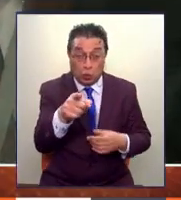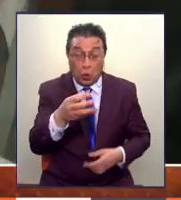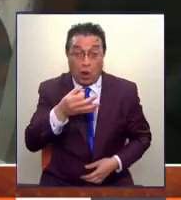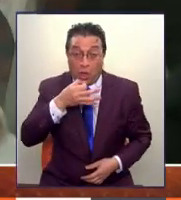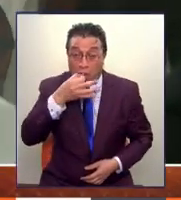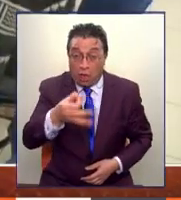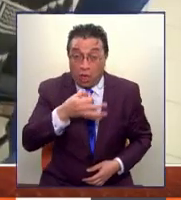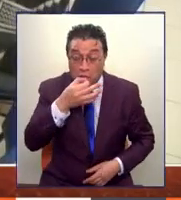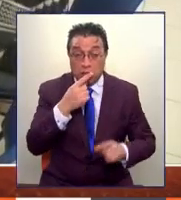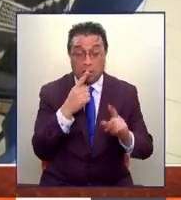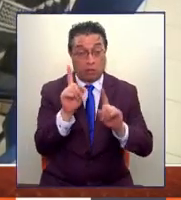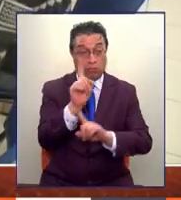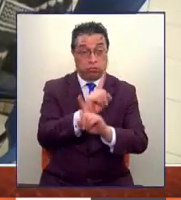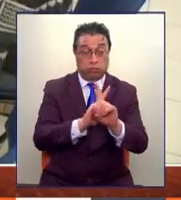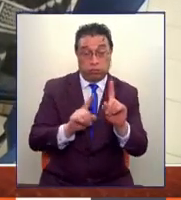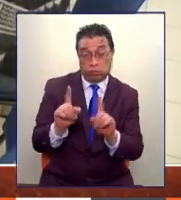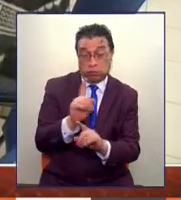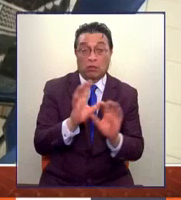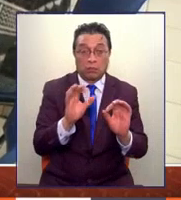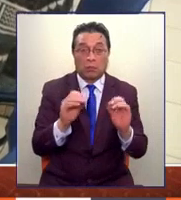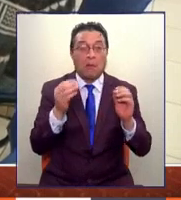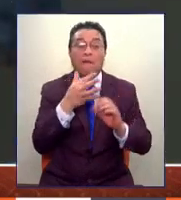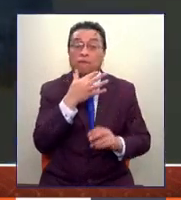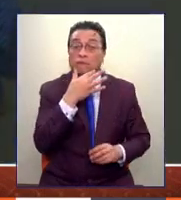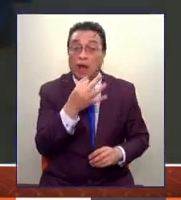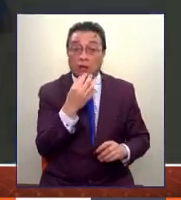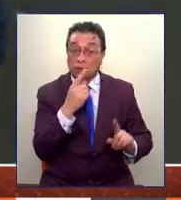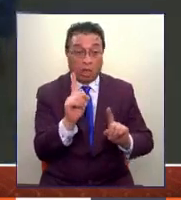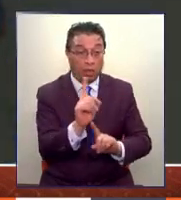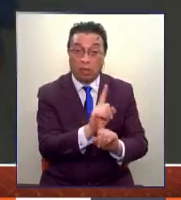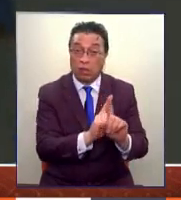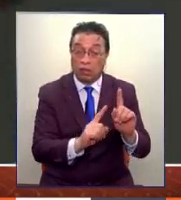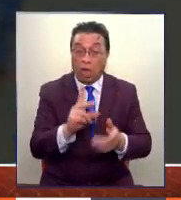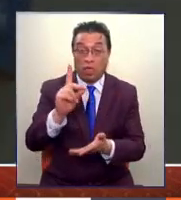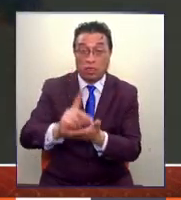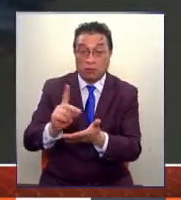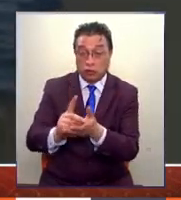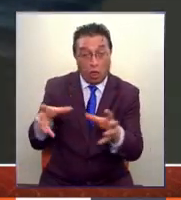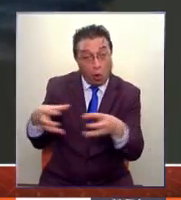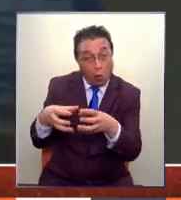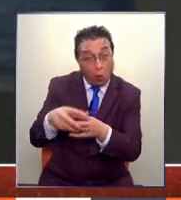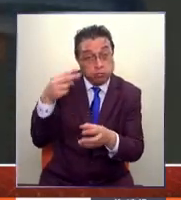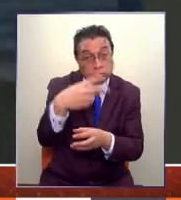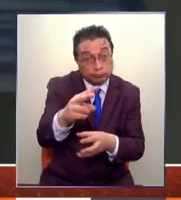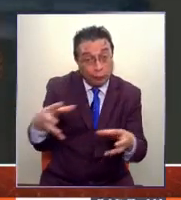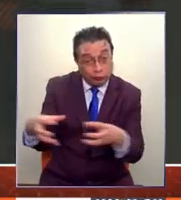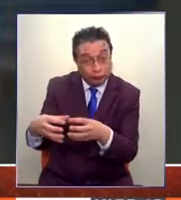argumentos, debiera haber sido un poco más fácil convencer a los diputados de su sector, estoy hablando.